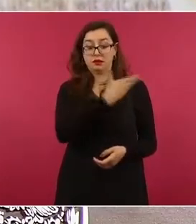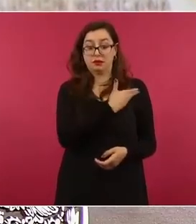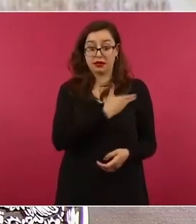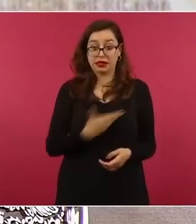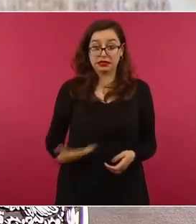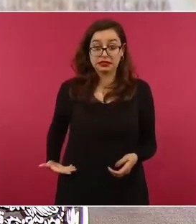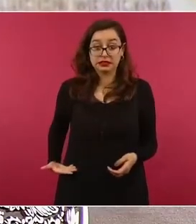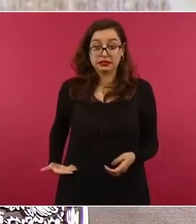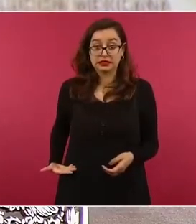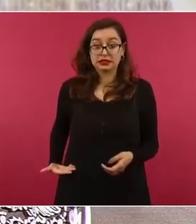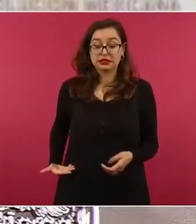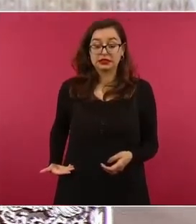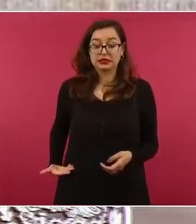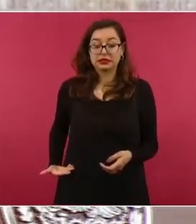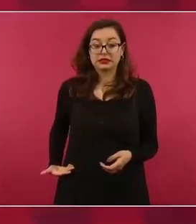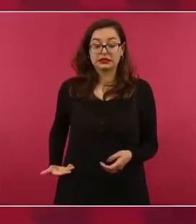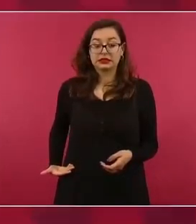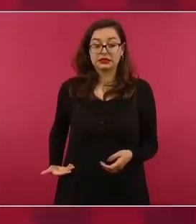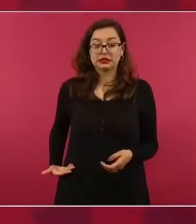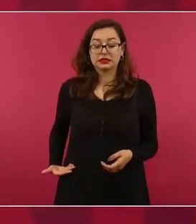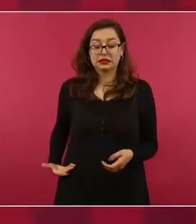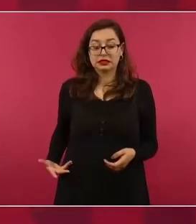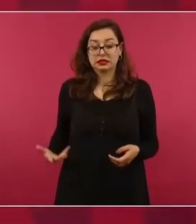ese